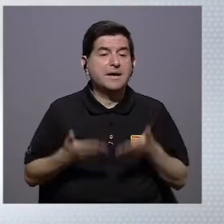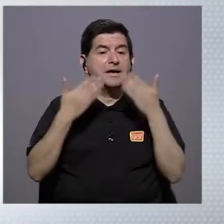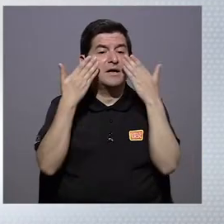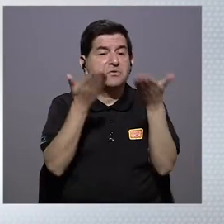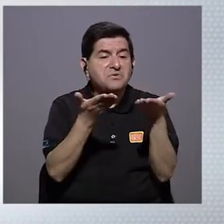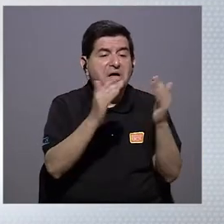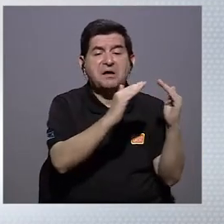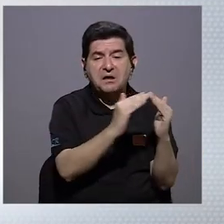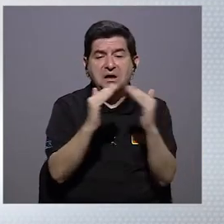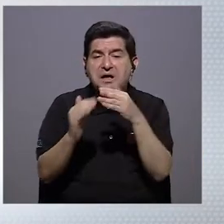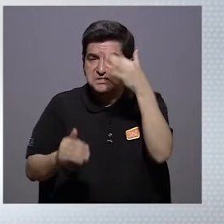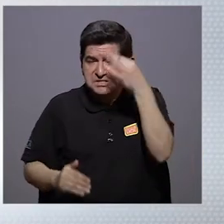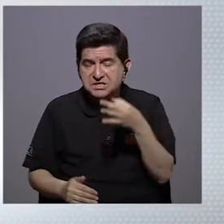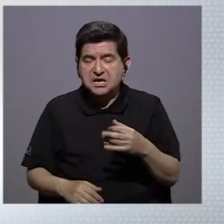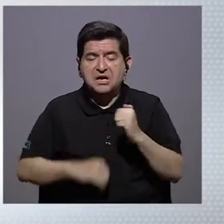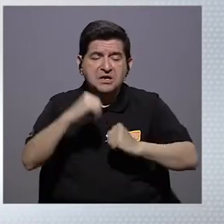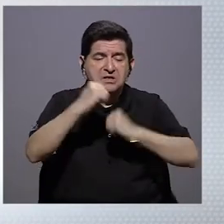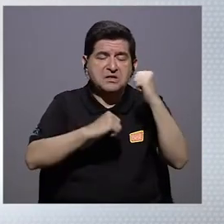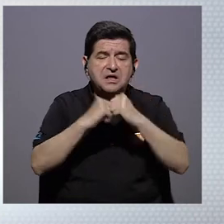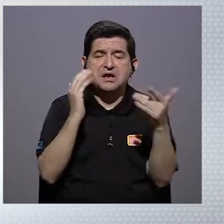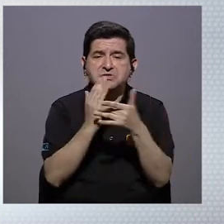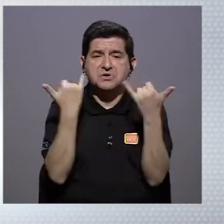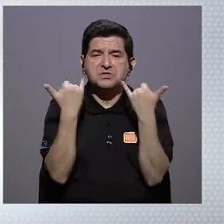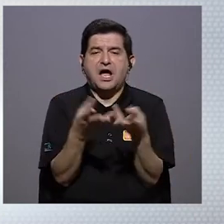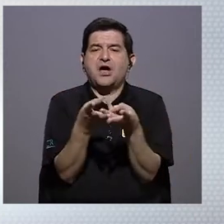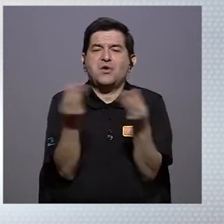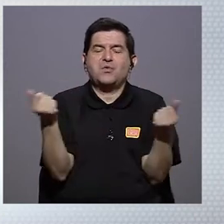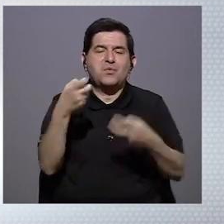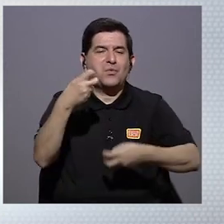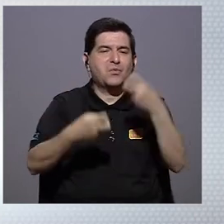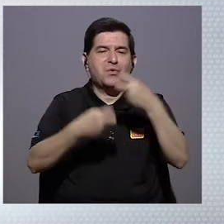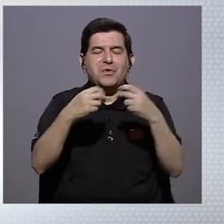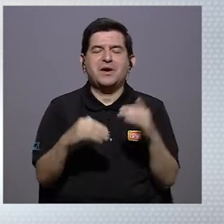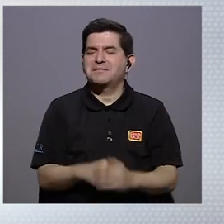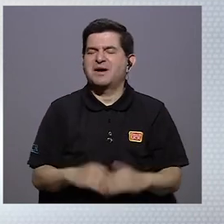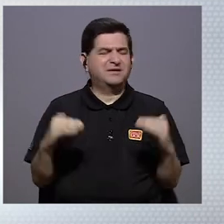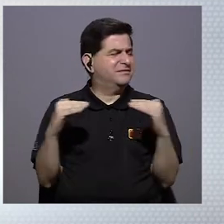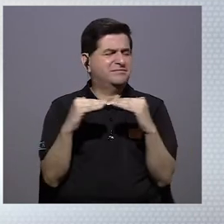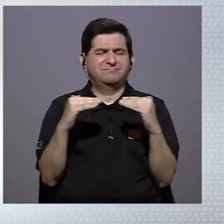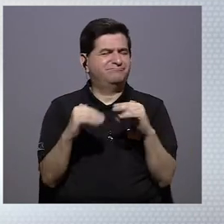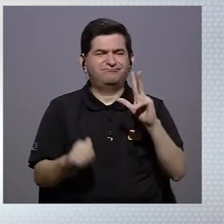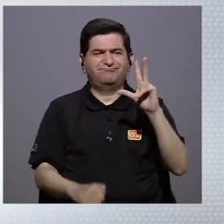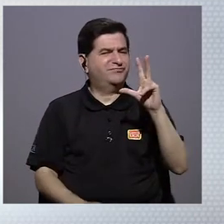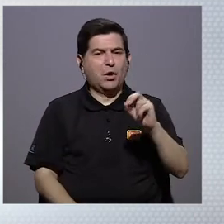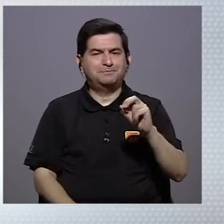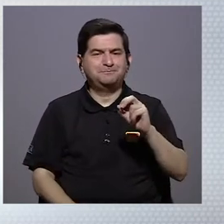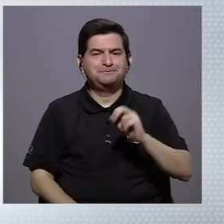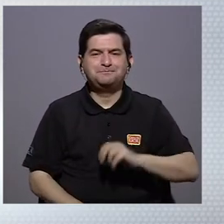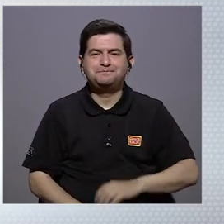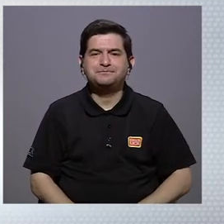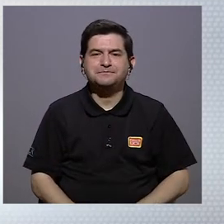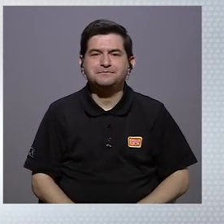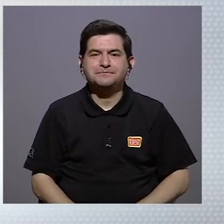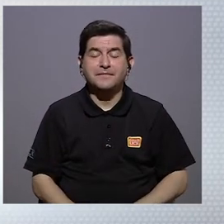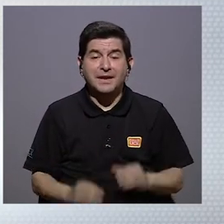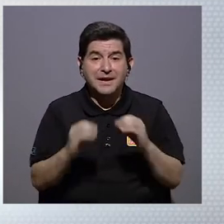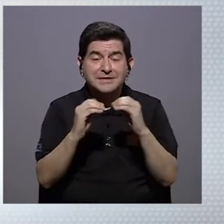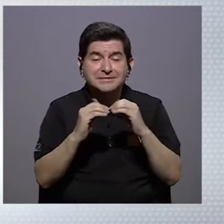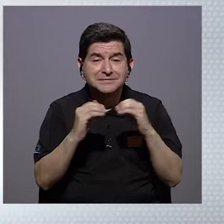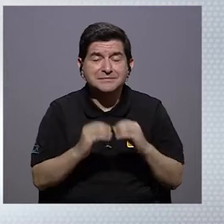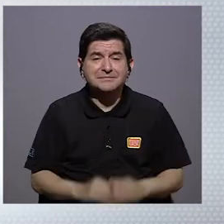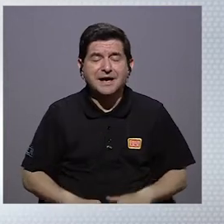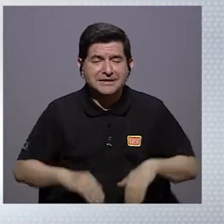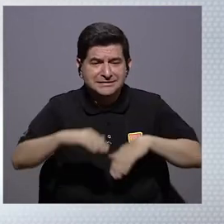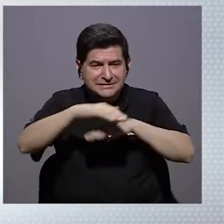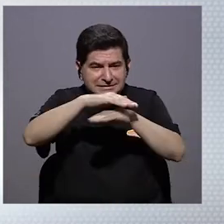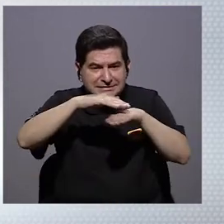dotando a los hogares de infraestructura tecnológica hemos resuelto el problema de la inequidad, no lo hemos resuelto. Es mucho